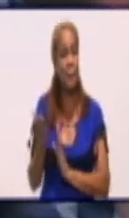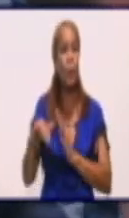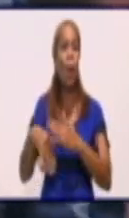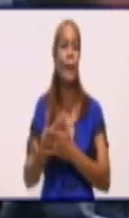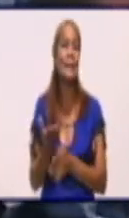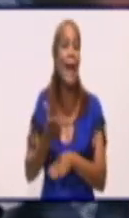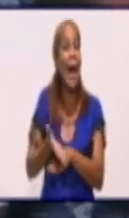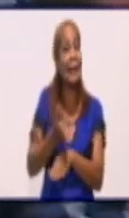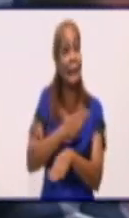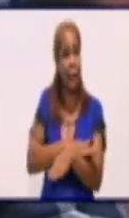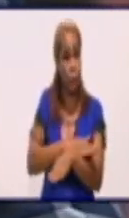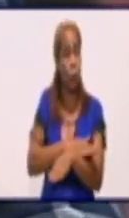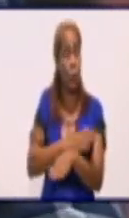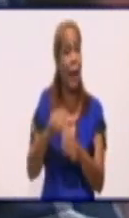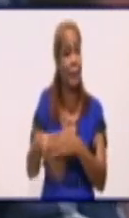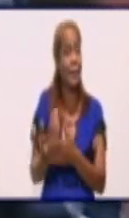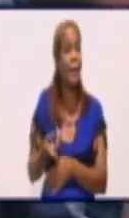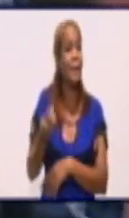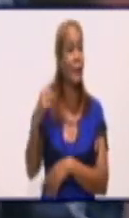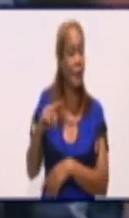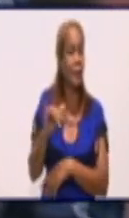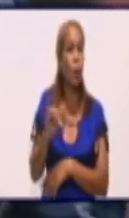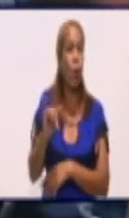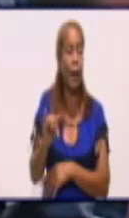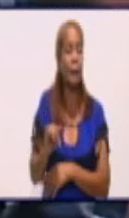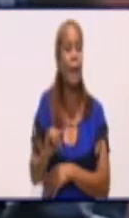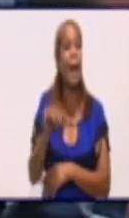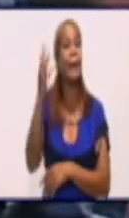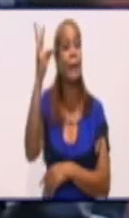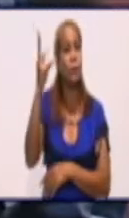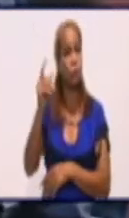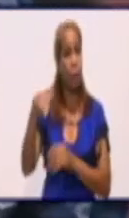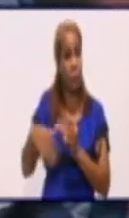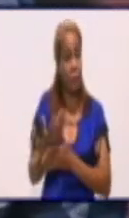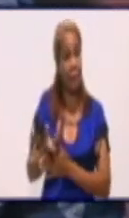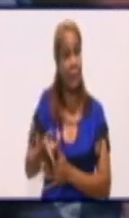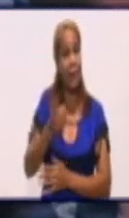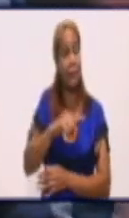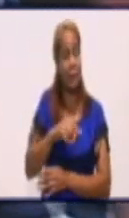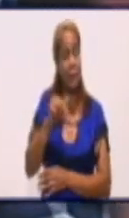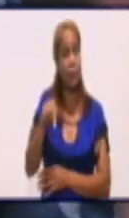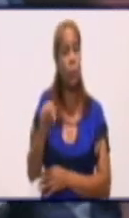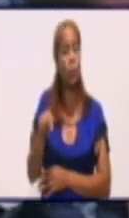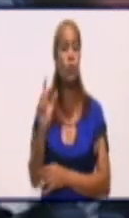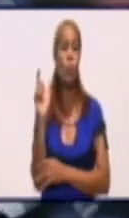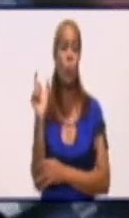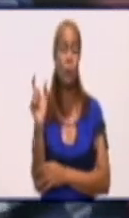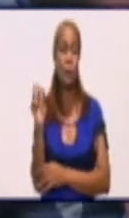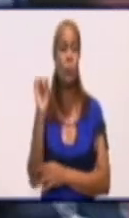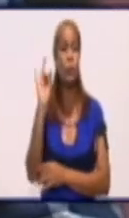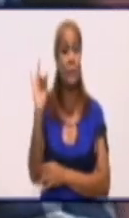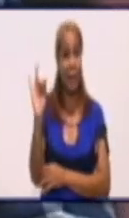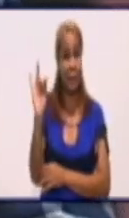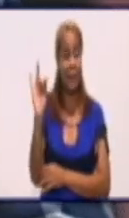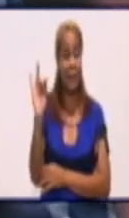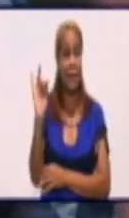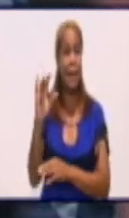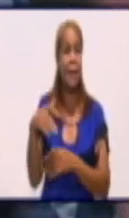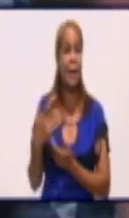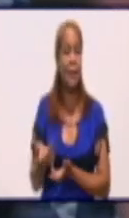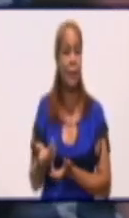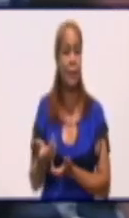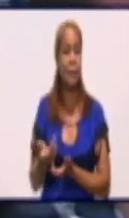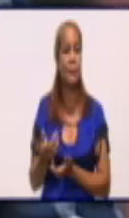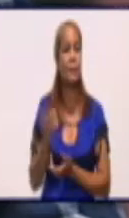anterior y el promedio de casos en este día, o sea, en los últimos siete días, es de 33 casos diarios.